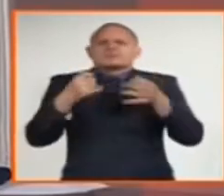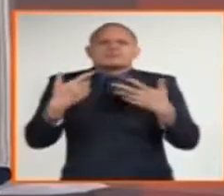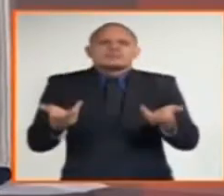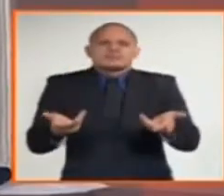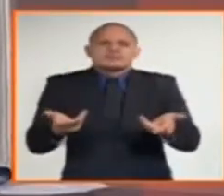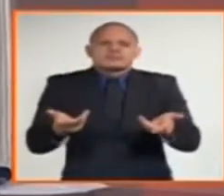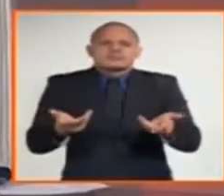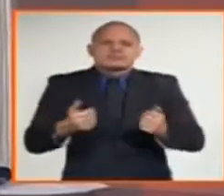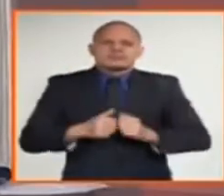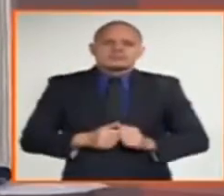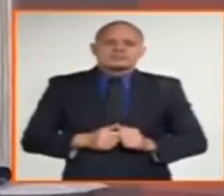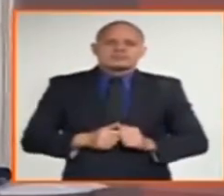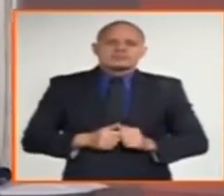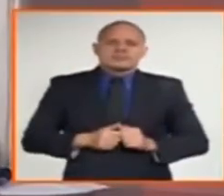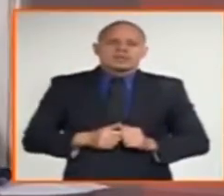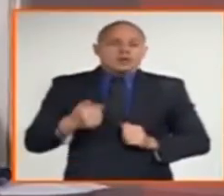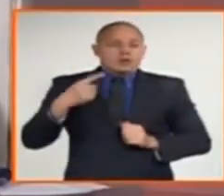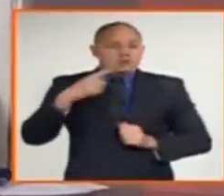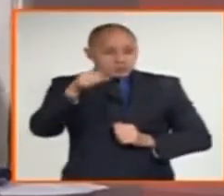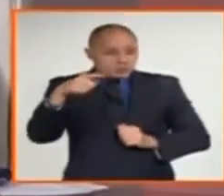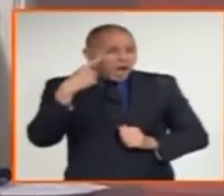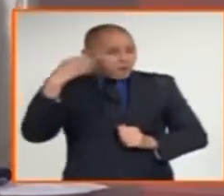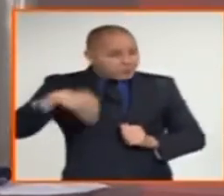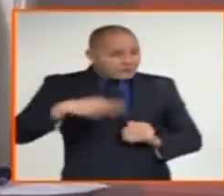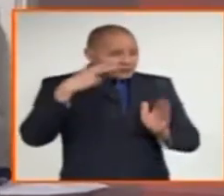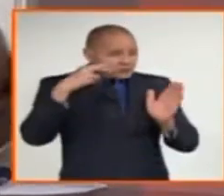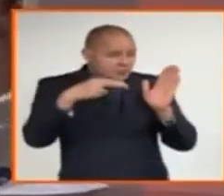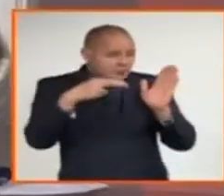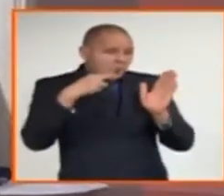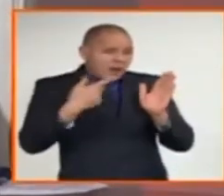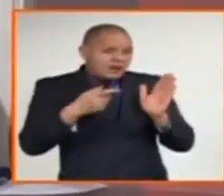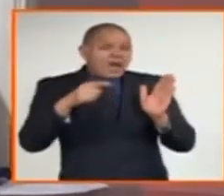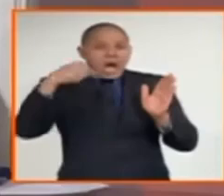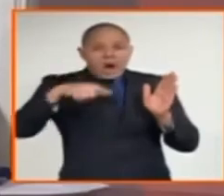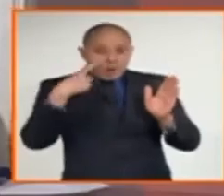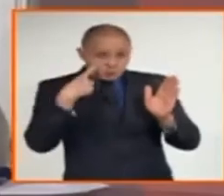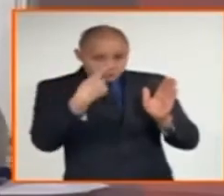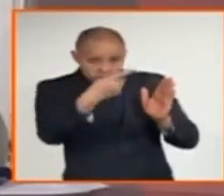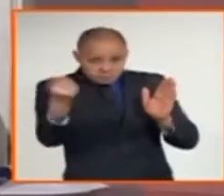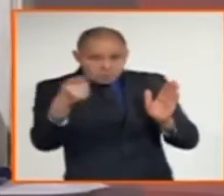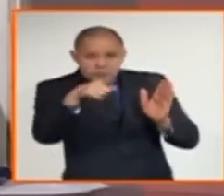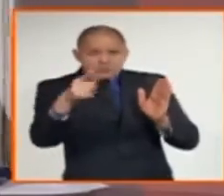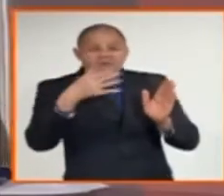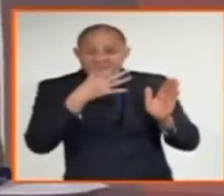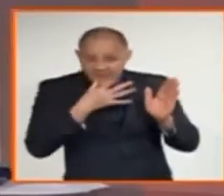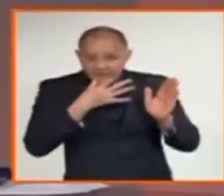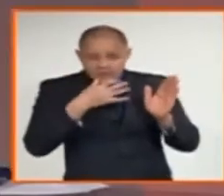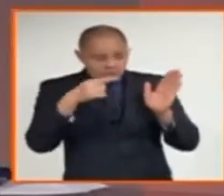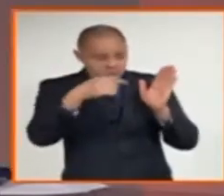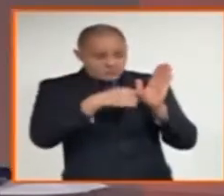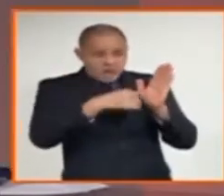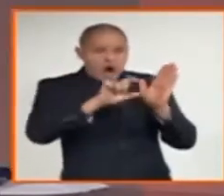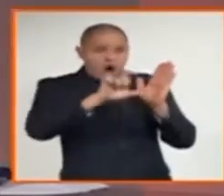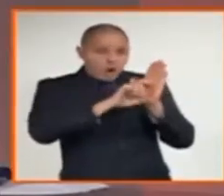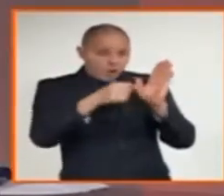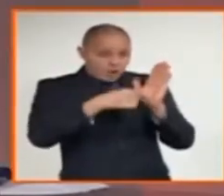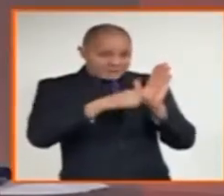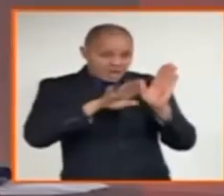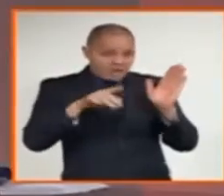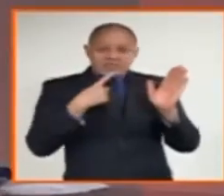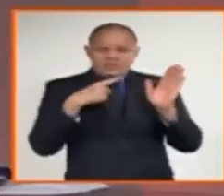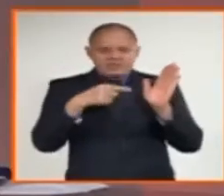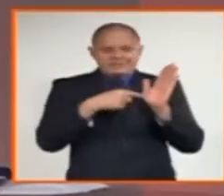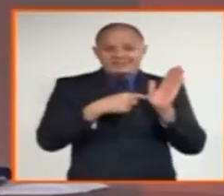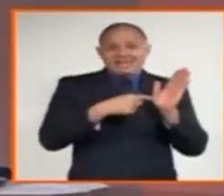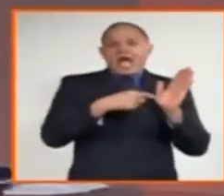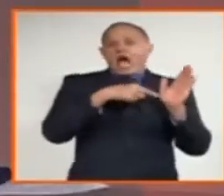enfocaran la mirada los adultos mayores y es a todas las transformaciones que en el Código Civil producen estas